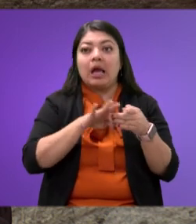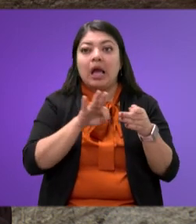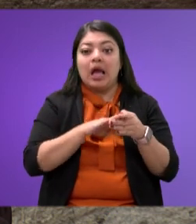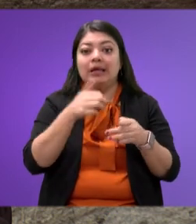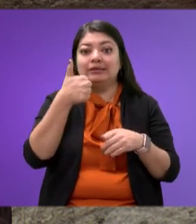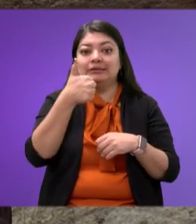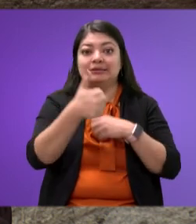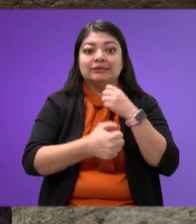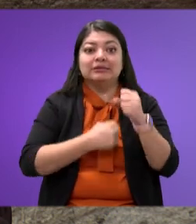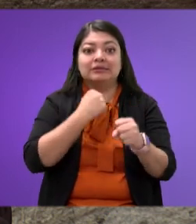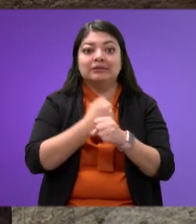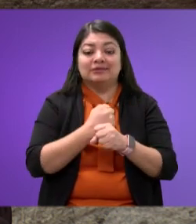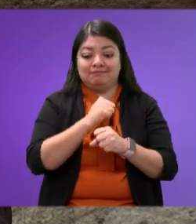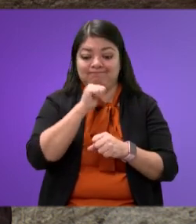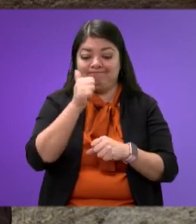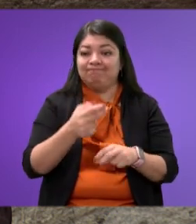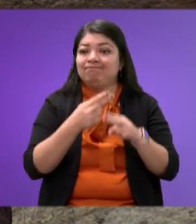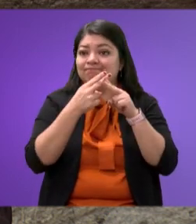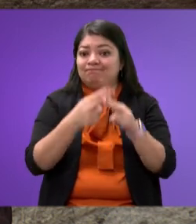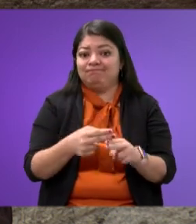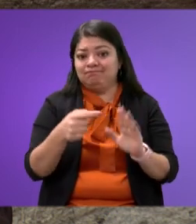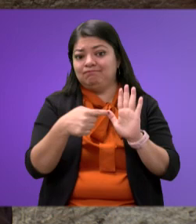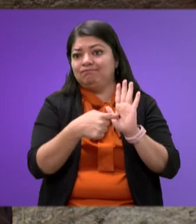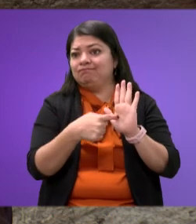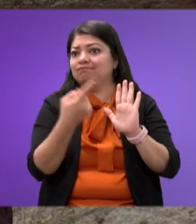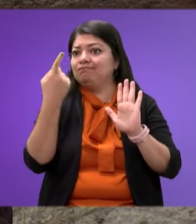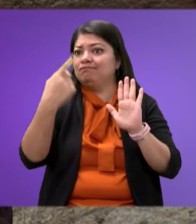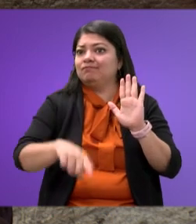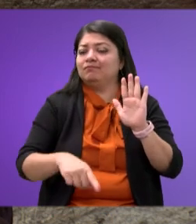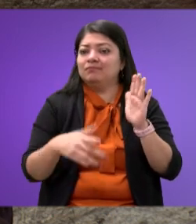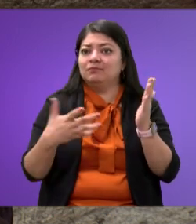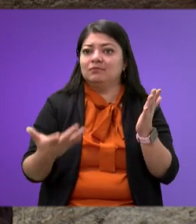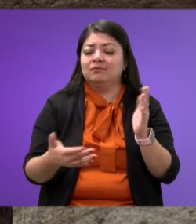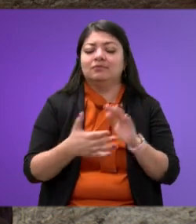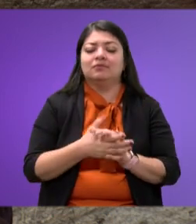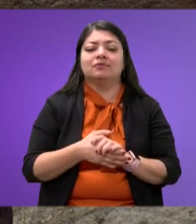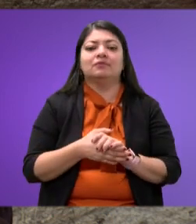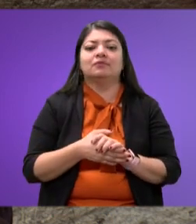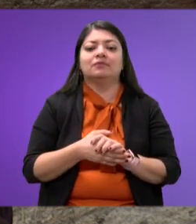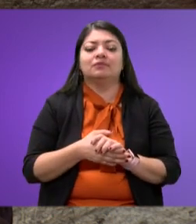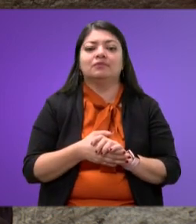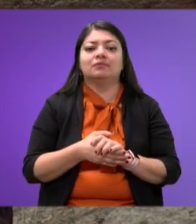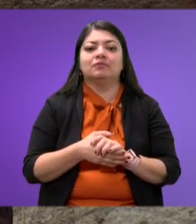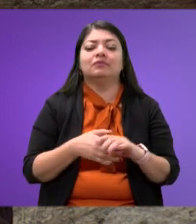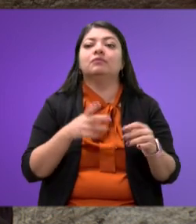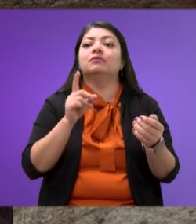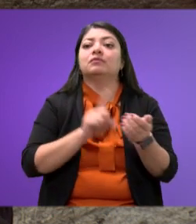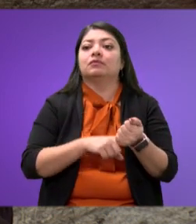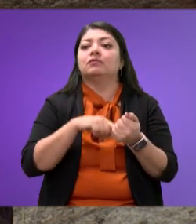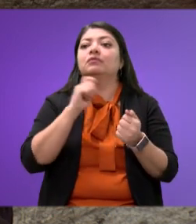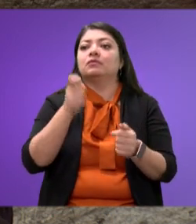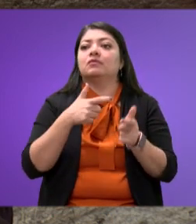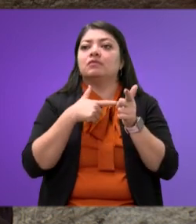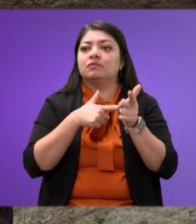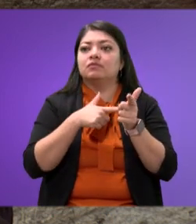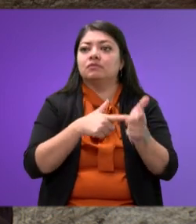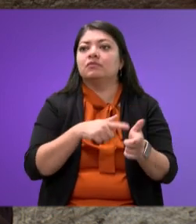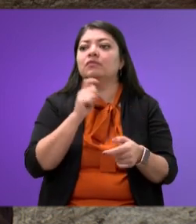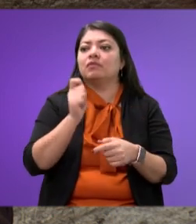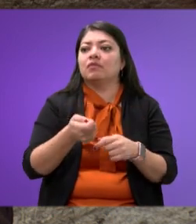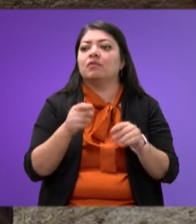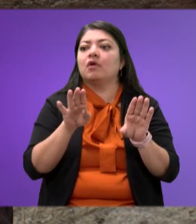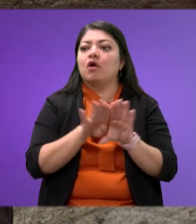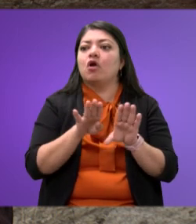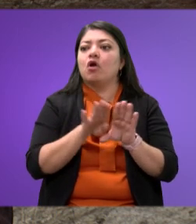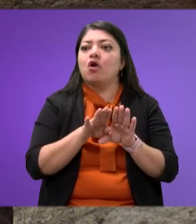de incumplimiento con esta disposición. Y con la finalidad de no seguir siendo omisos, los